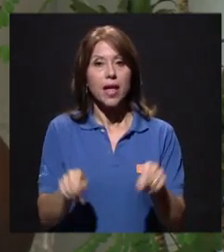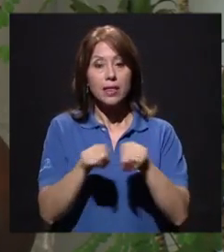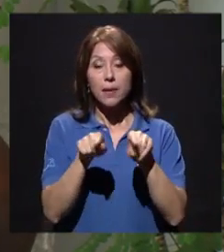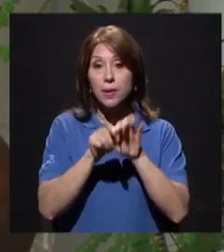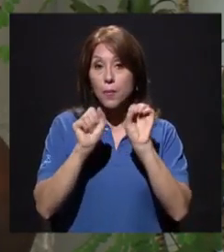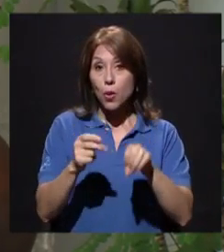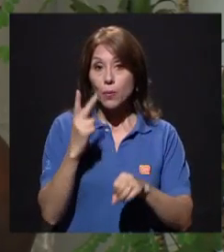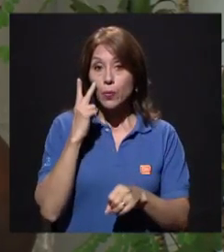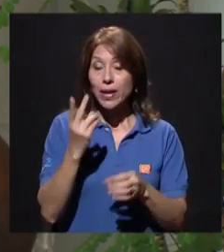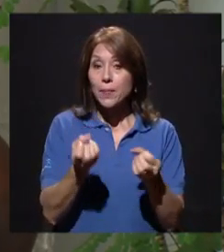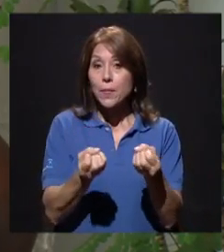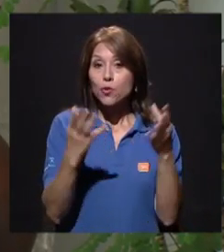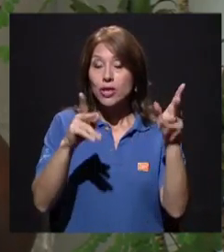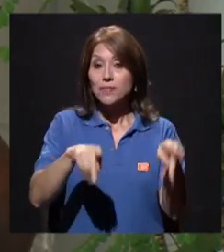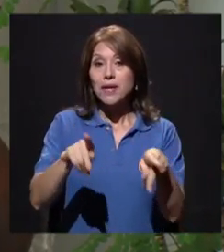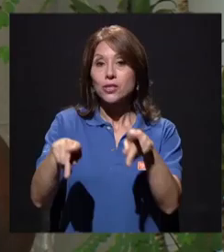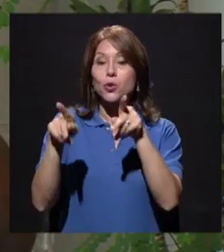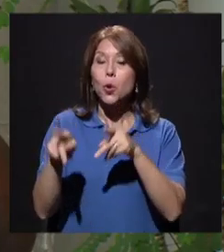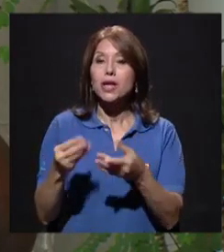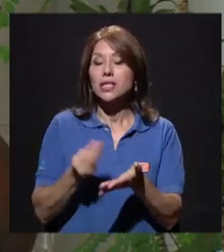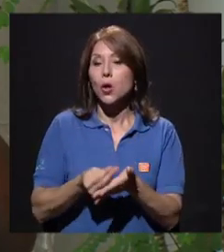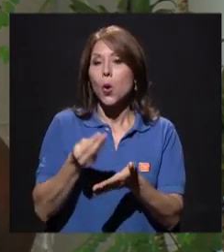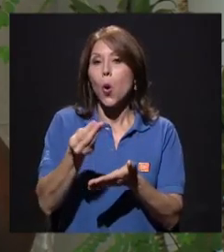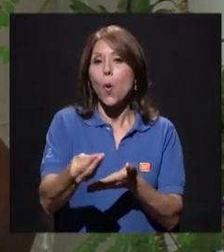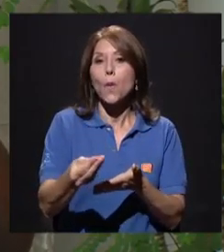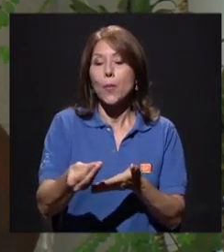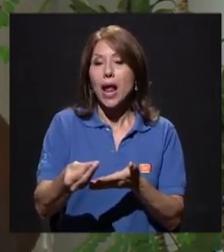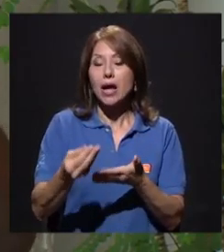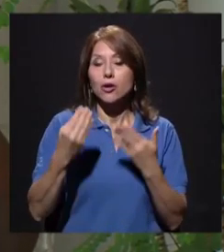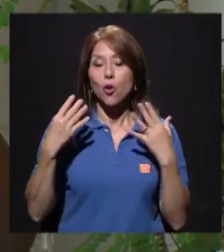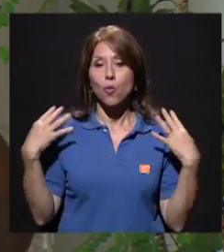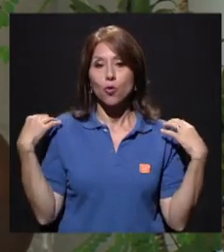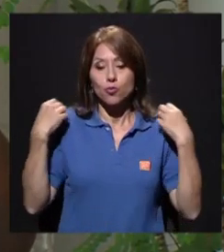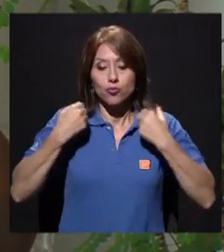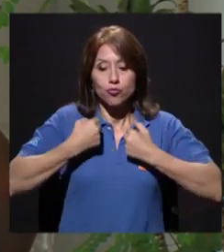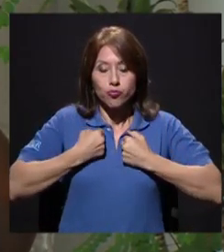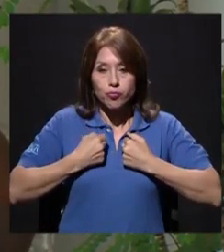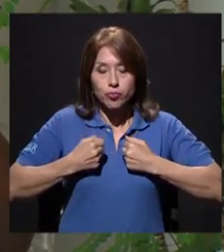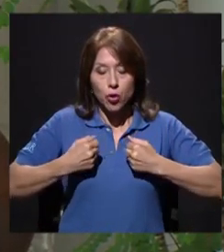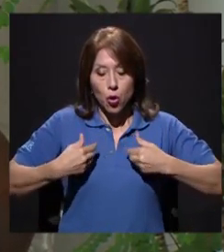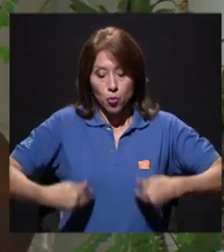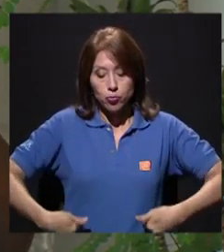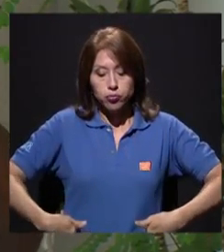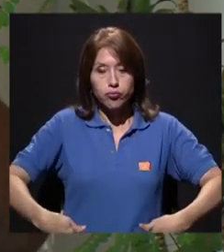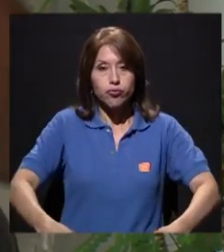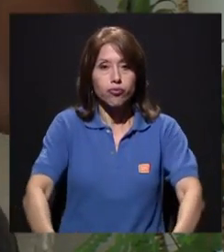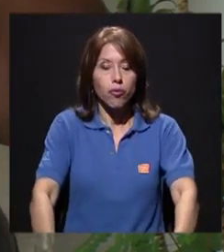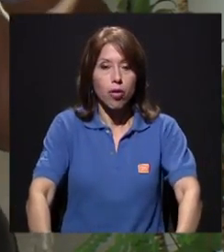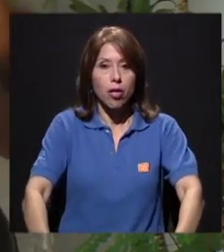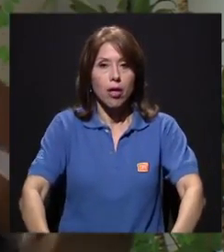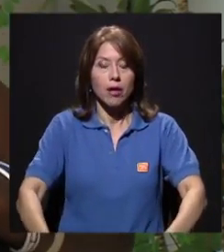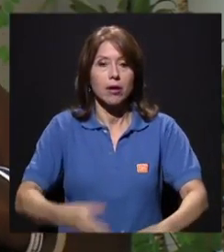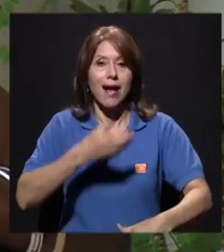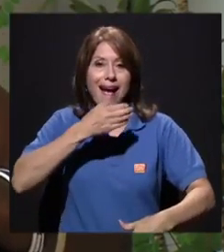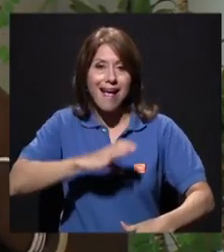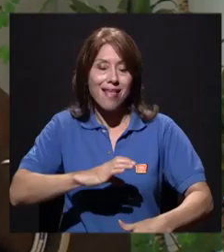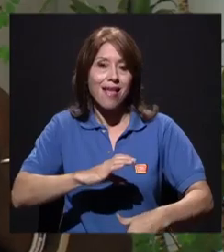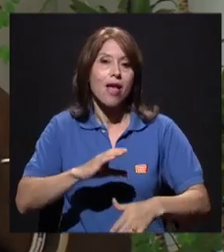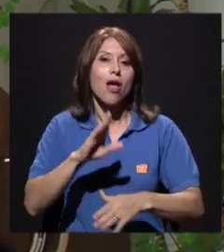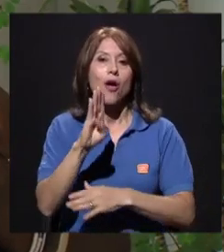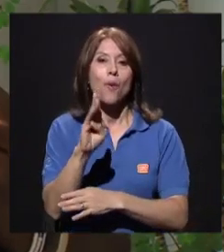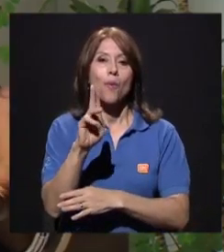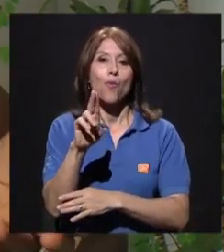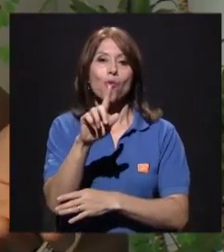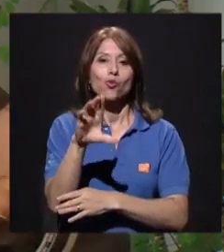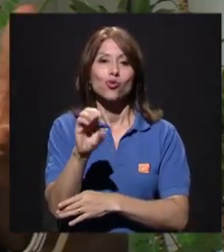también que hay muchas personas que se compran buzos y, ejemplo, el limón. O sea,